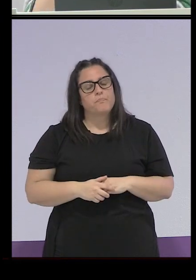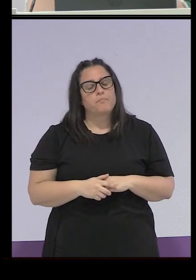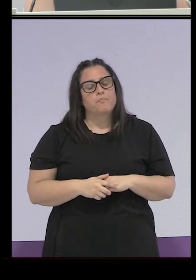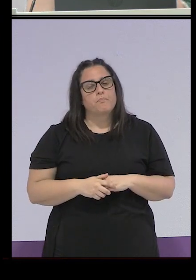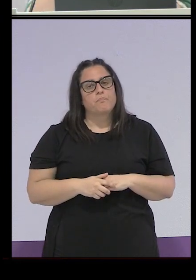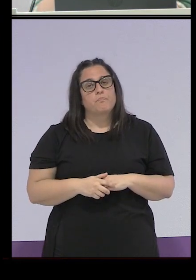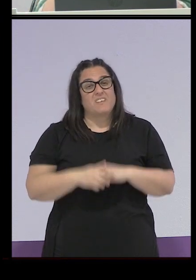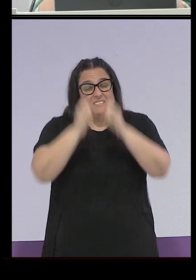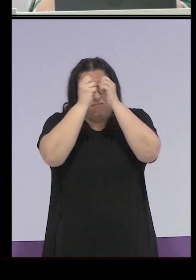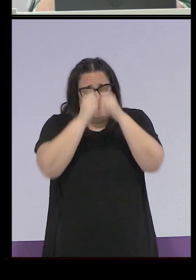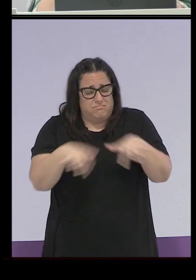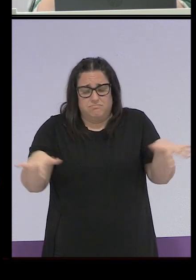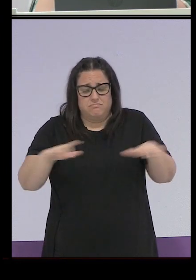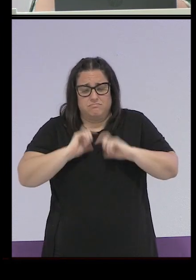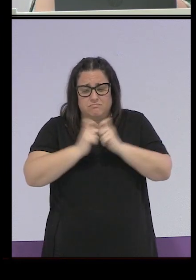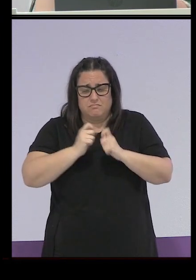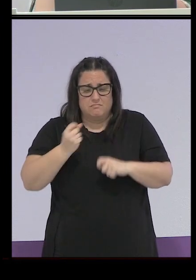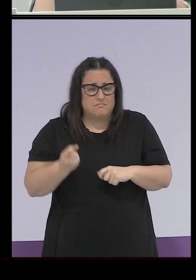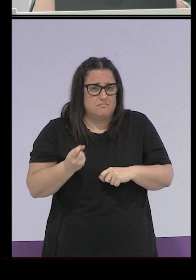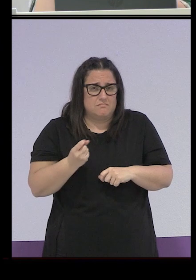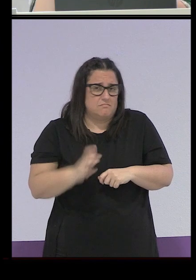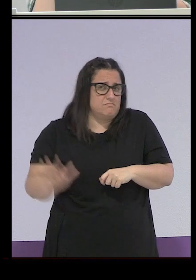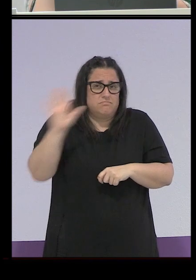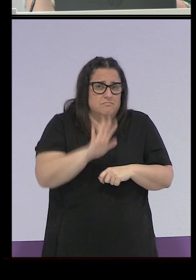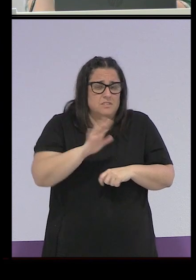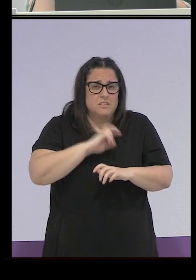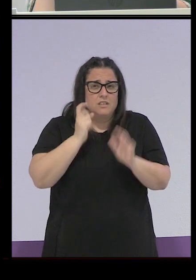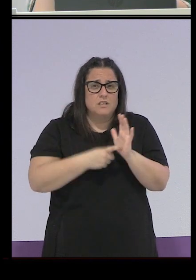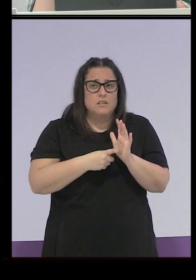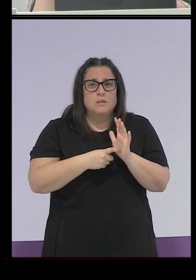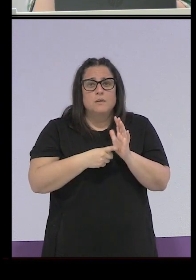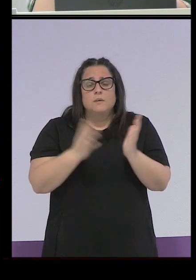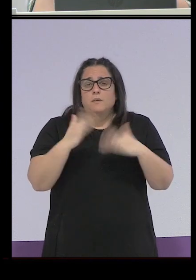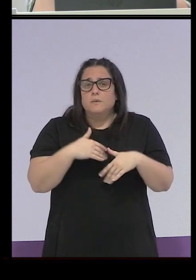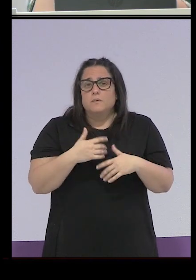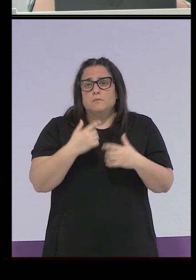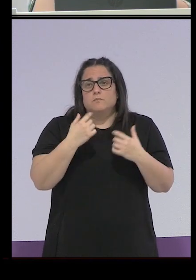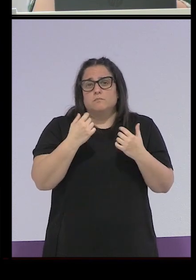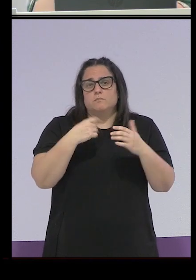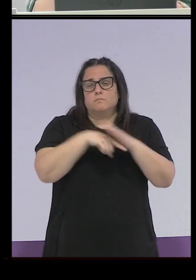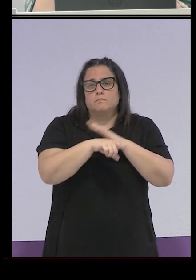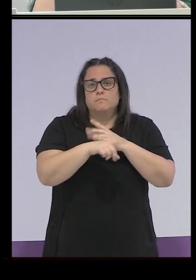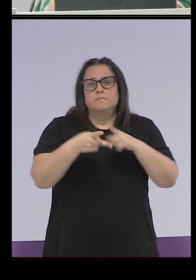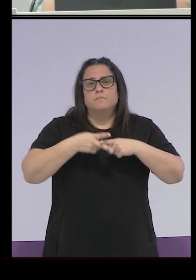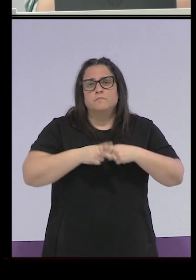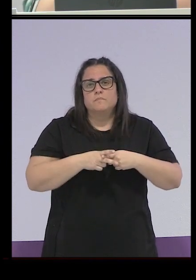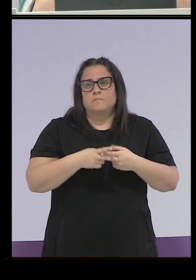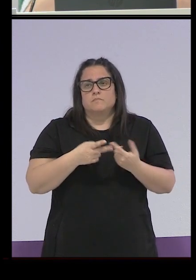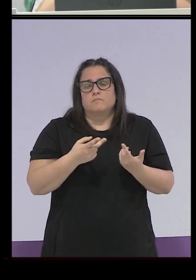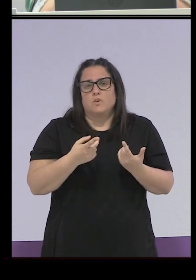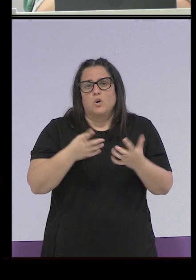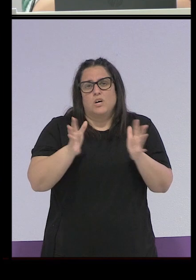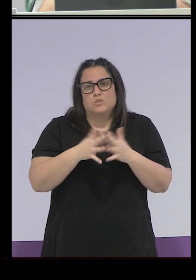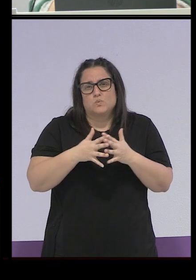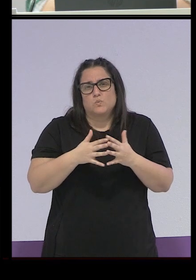institucional y estatal no tenía ni tantos medios ni era una estructura tan grande como para poder llegar